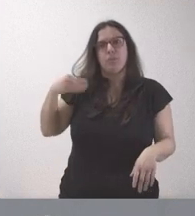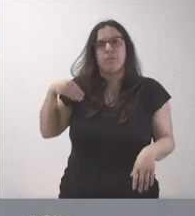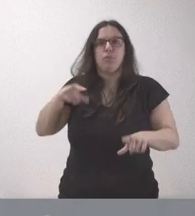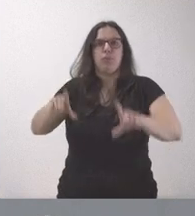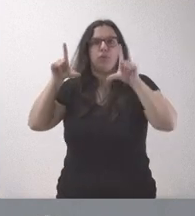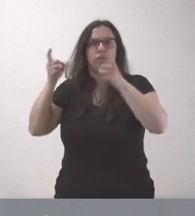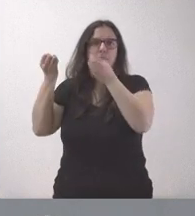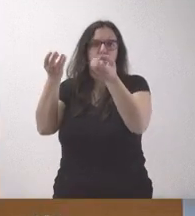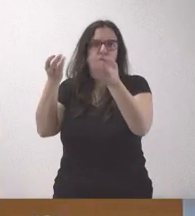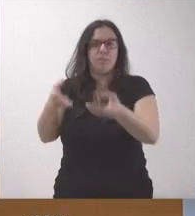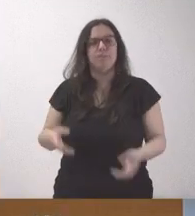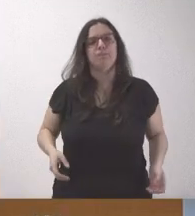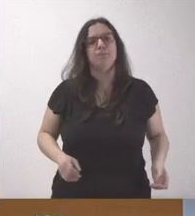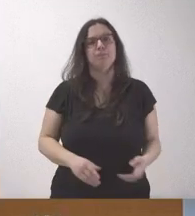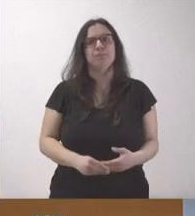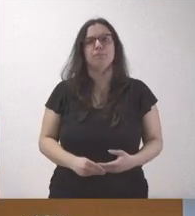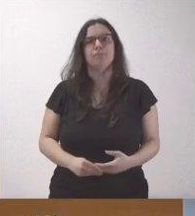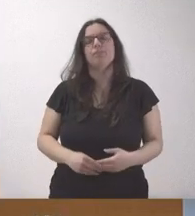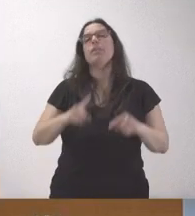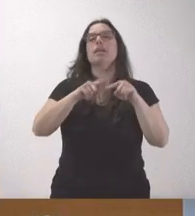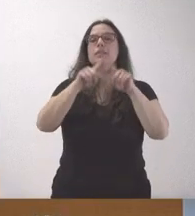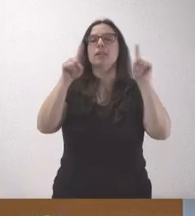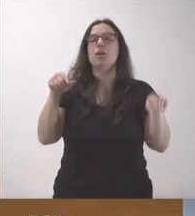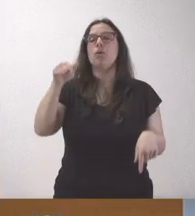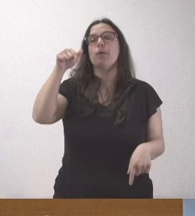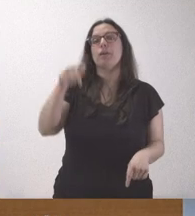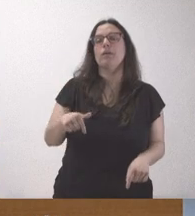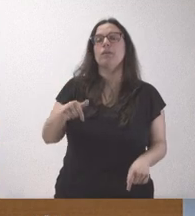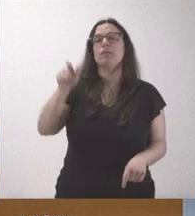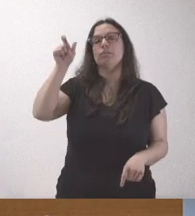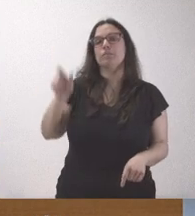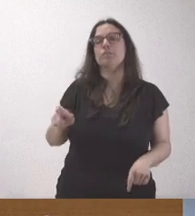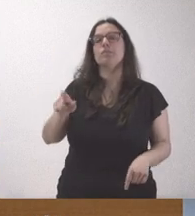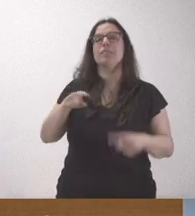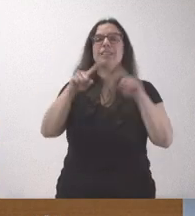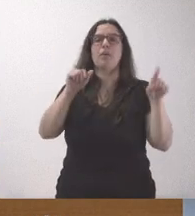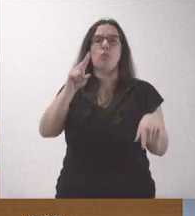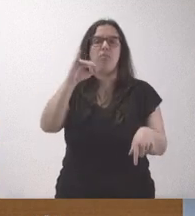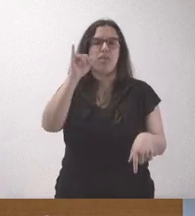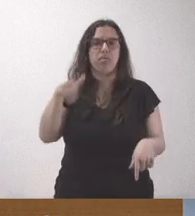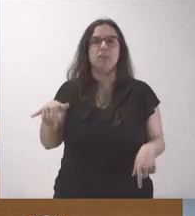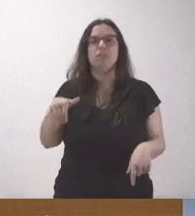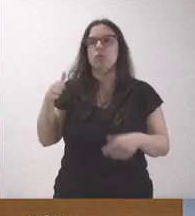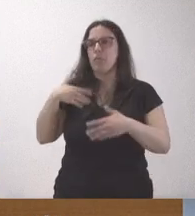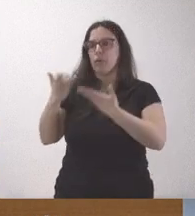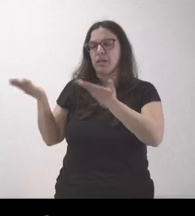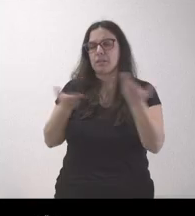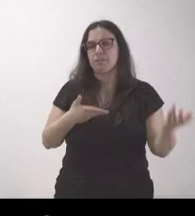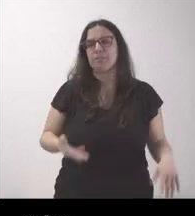informaciones. En Segovia tenemos hoy a Begoña Rincón, de Segovia Udaz. Cuando quieras, Begoña, adelante.